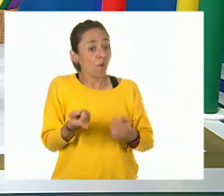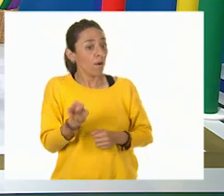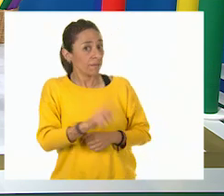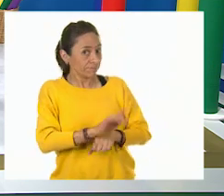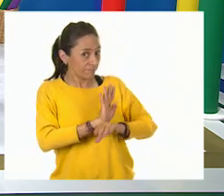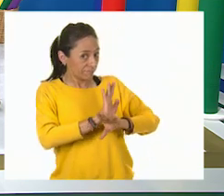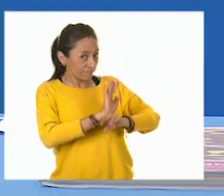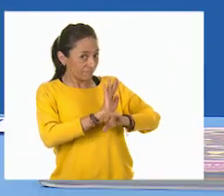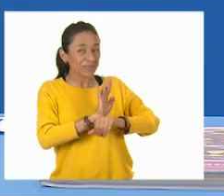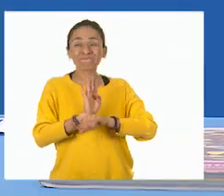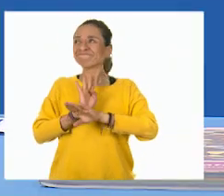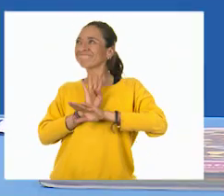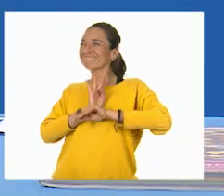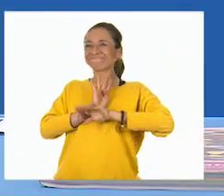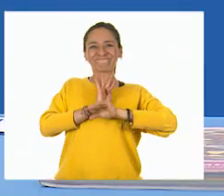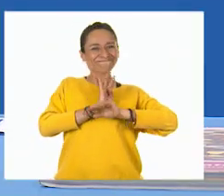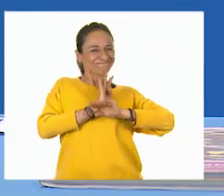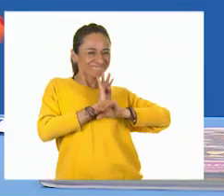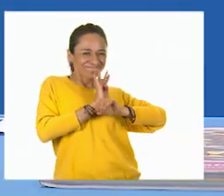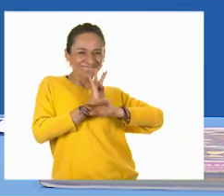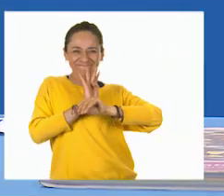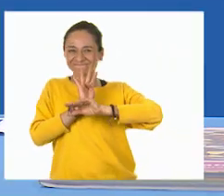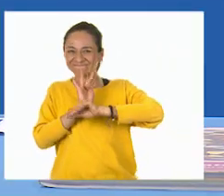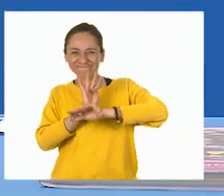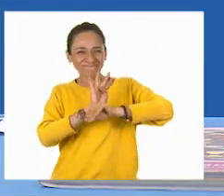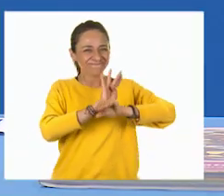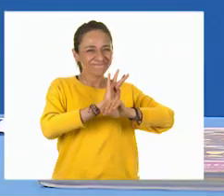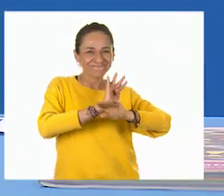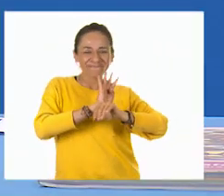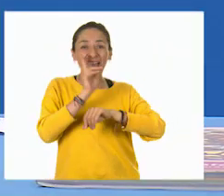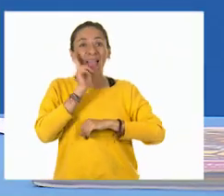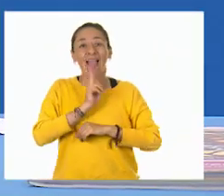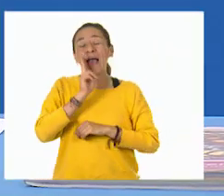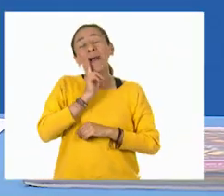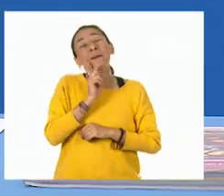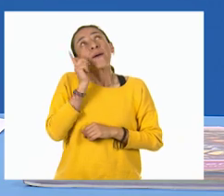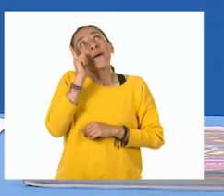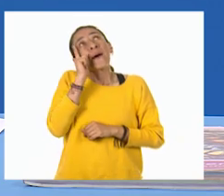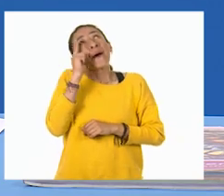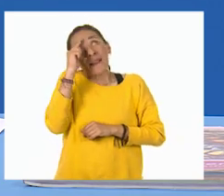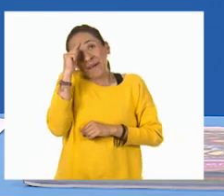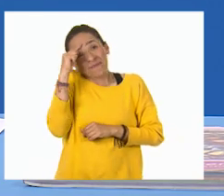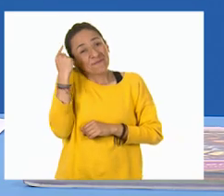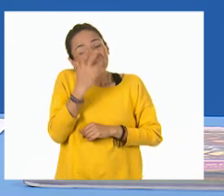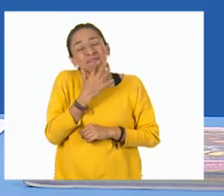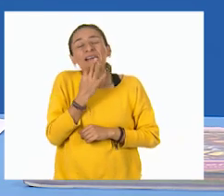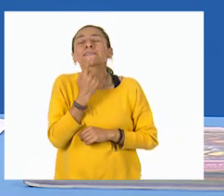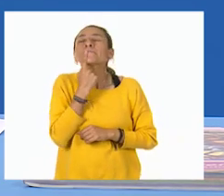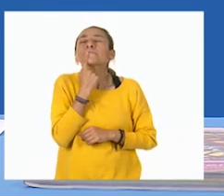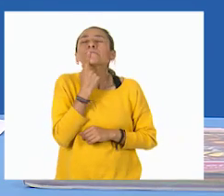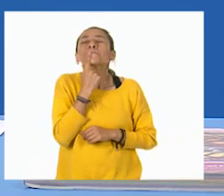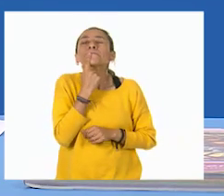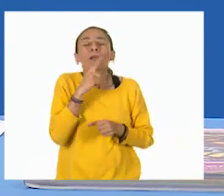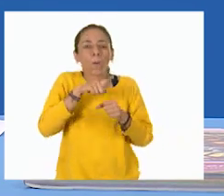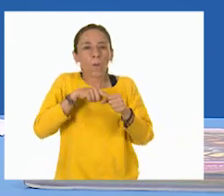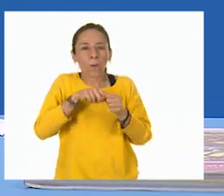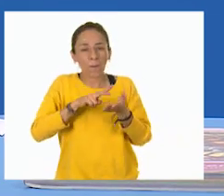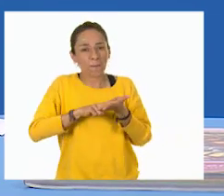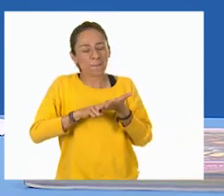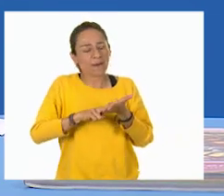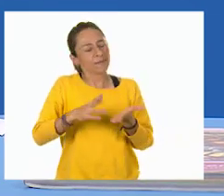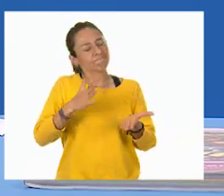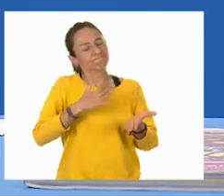A ver, vamos a ver. Espero que sea una muy sencilla. La color verde, que es mi